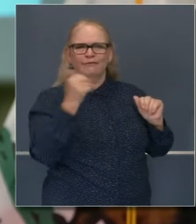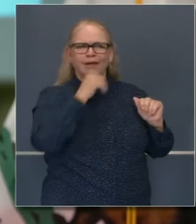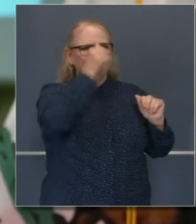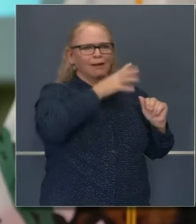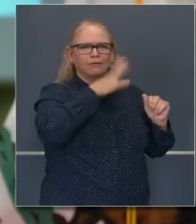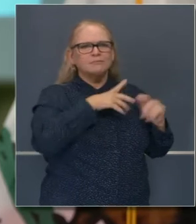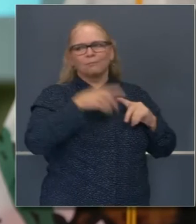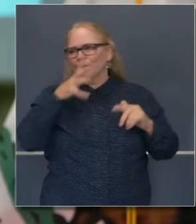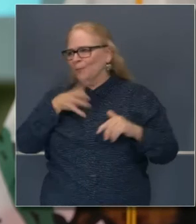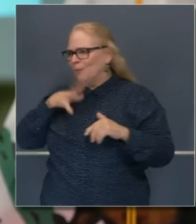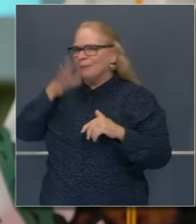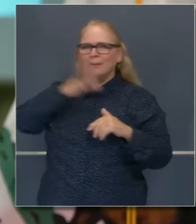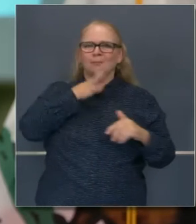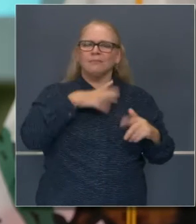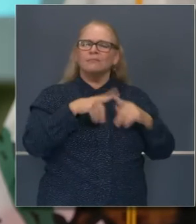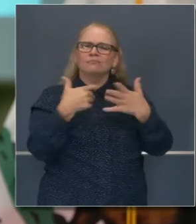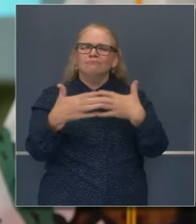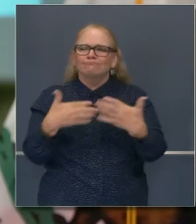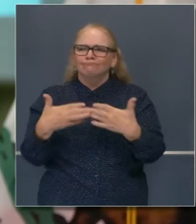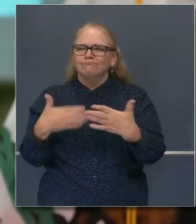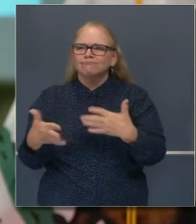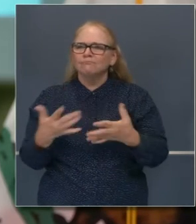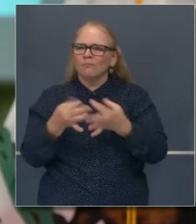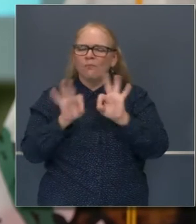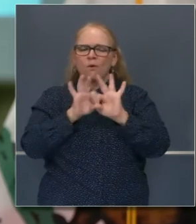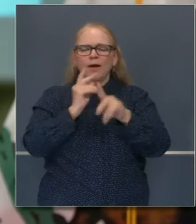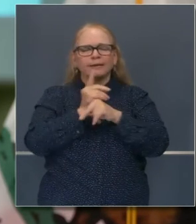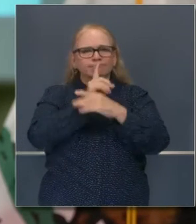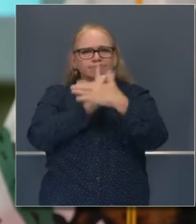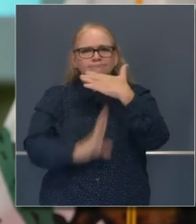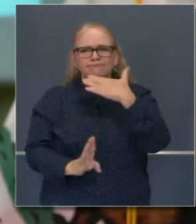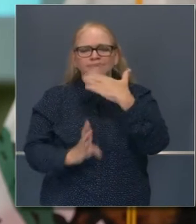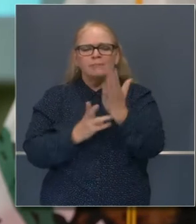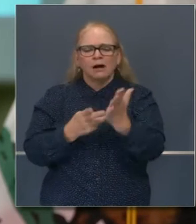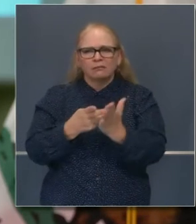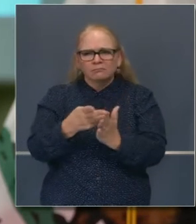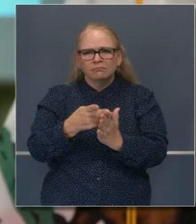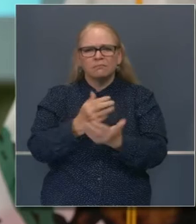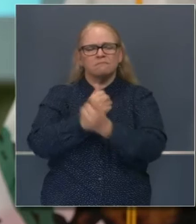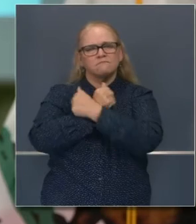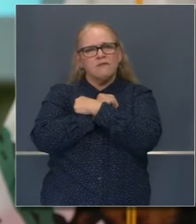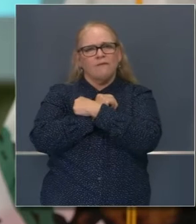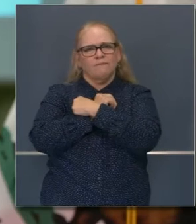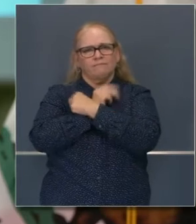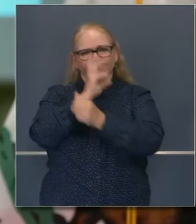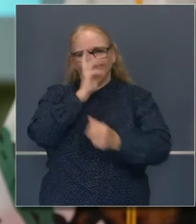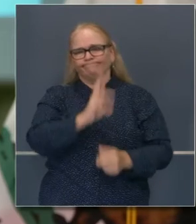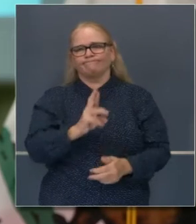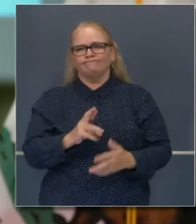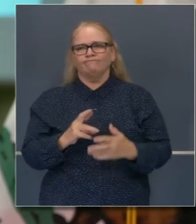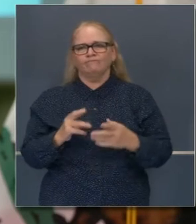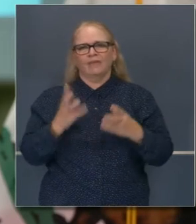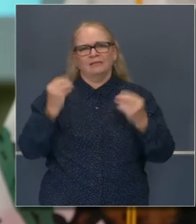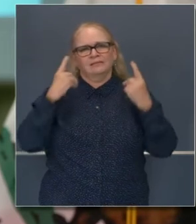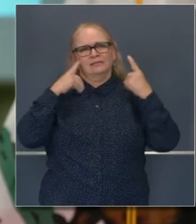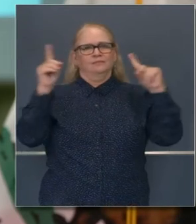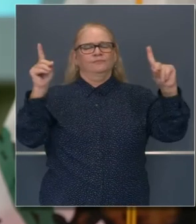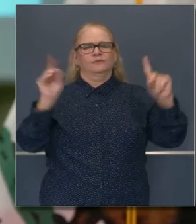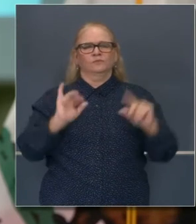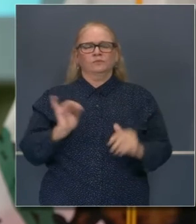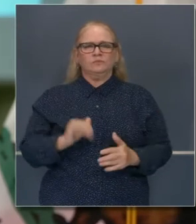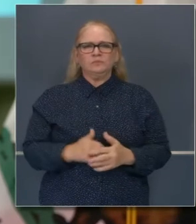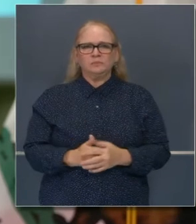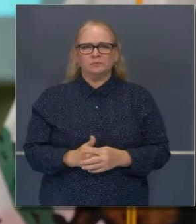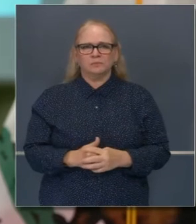a como ellos aman. Pero sin embargo, amar francamente, genuinamente y con mucho